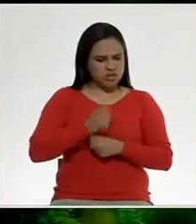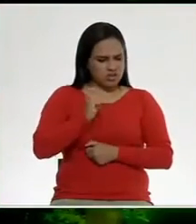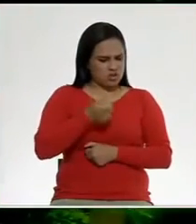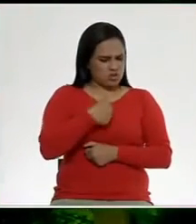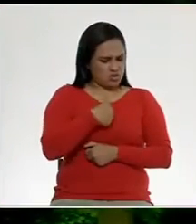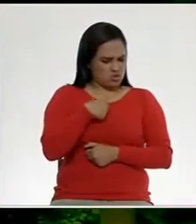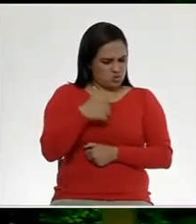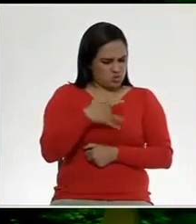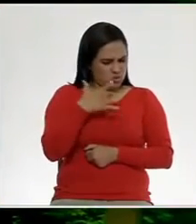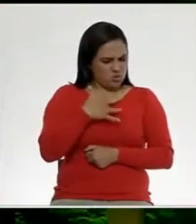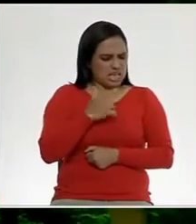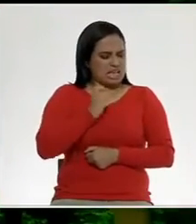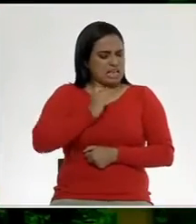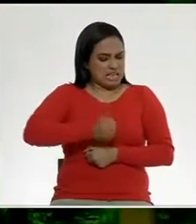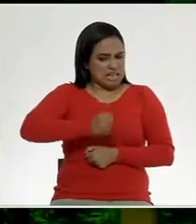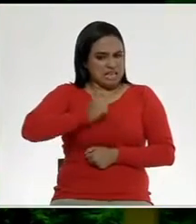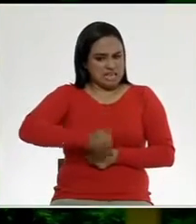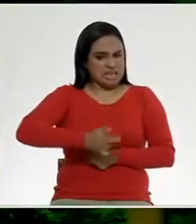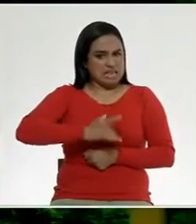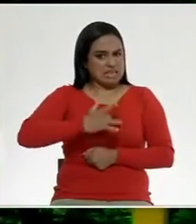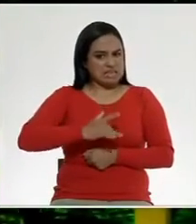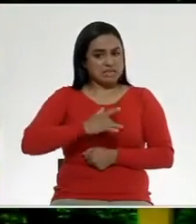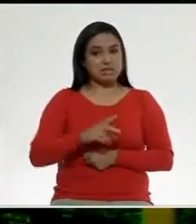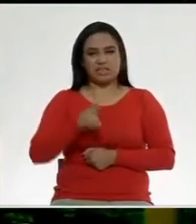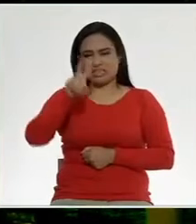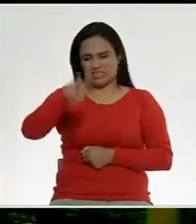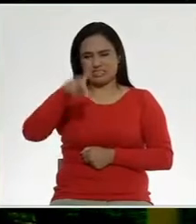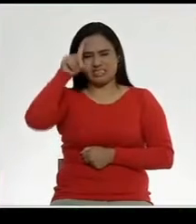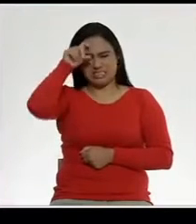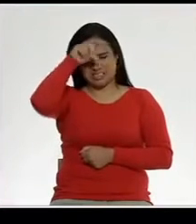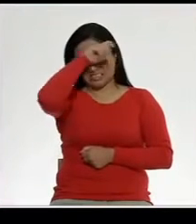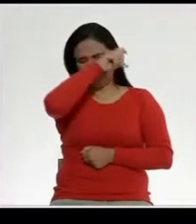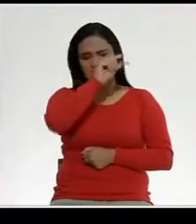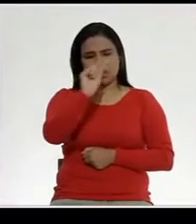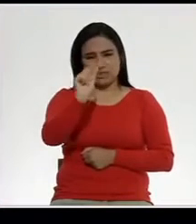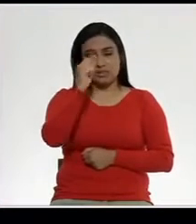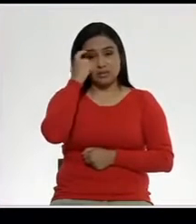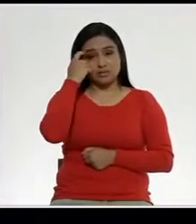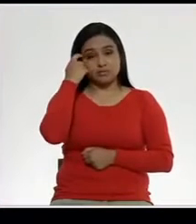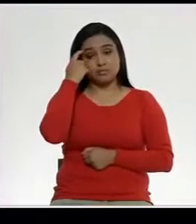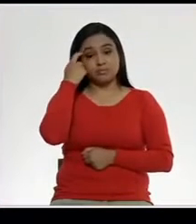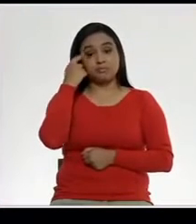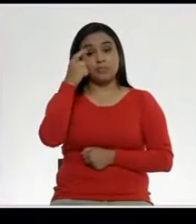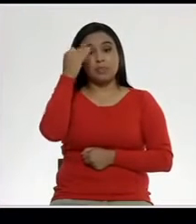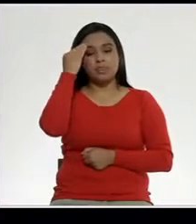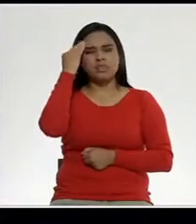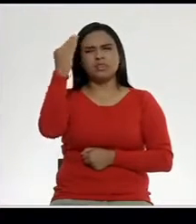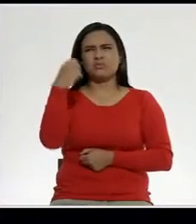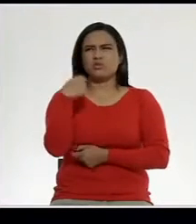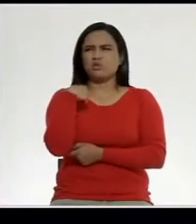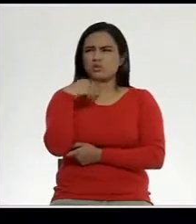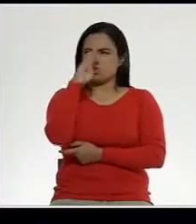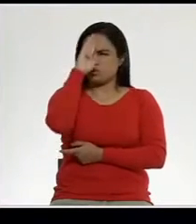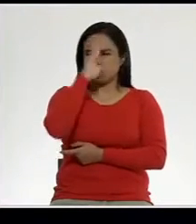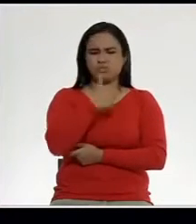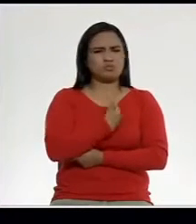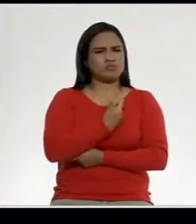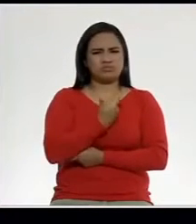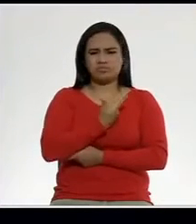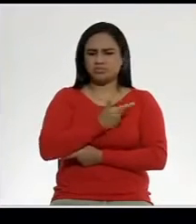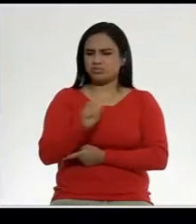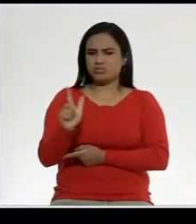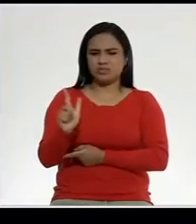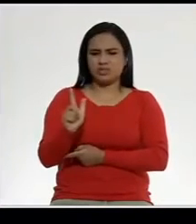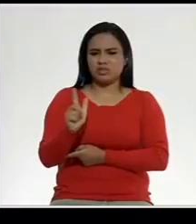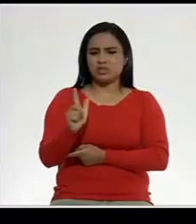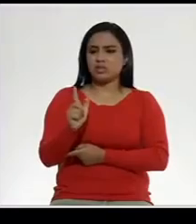sintiendo y saber qué era y me costó mucho trabajo. Sí tuve un periodo en el que dije, bueno, sé que no me gusta que me